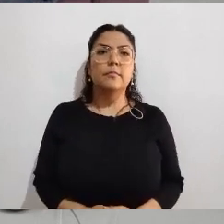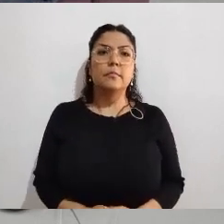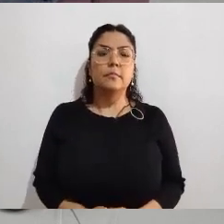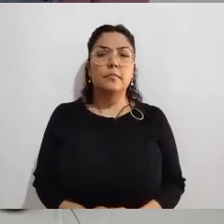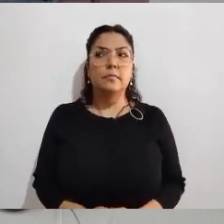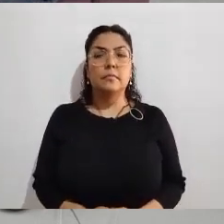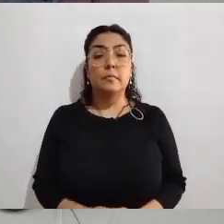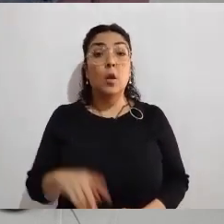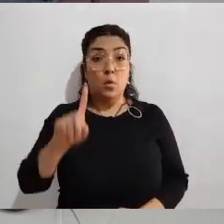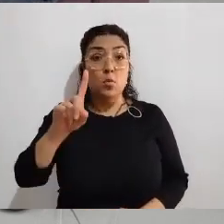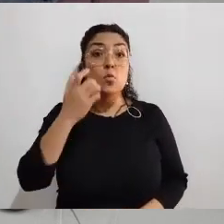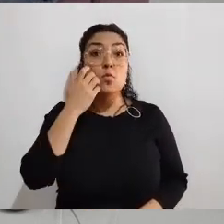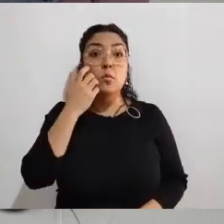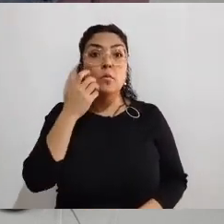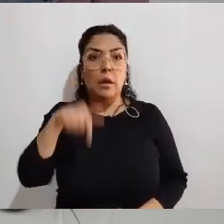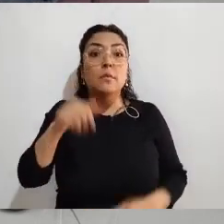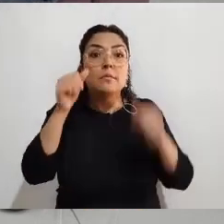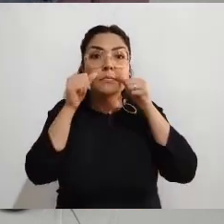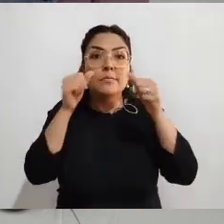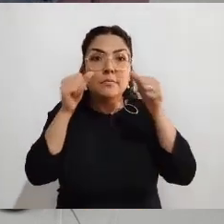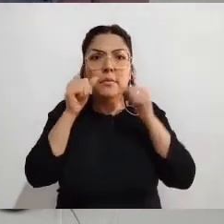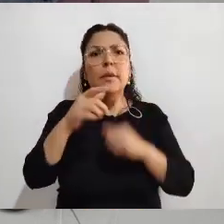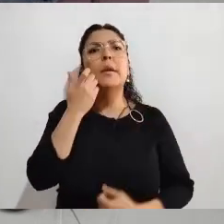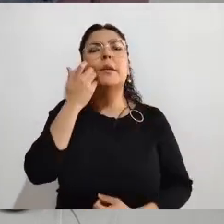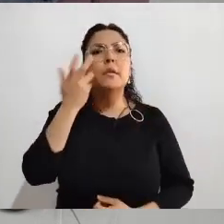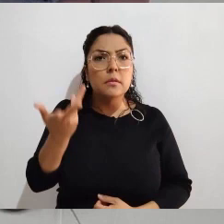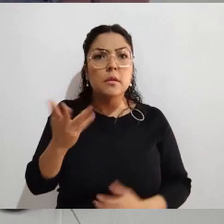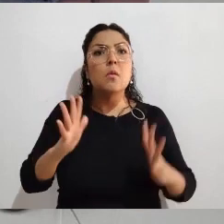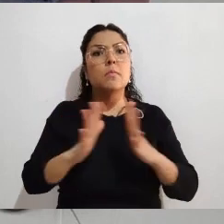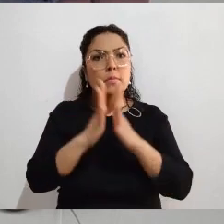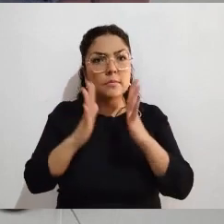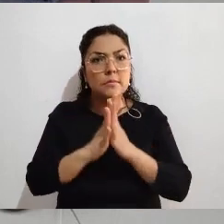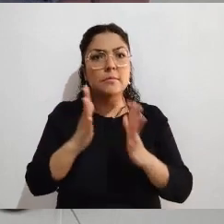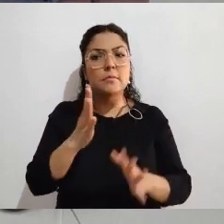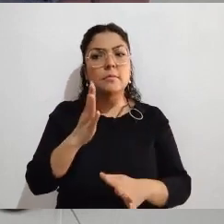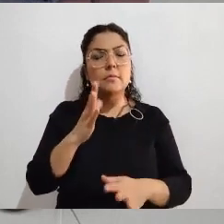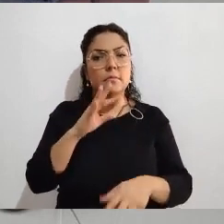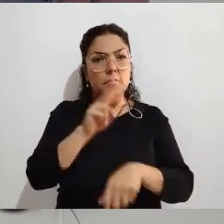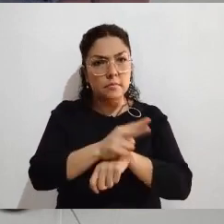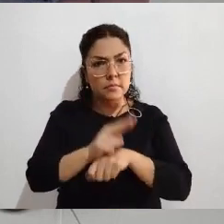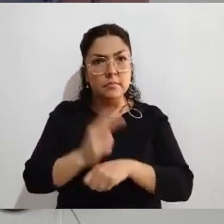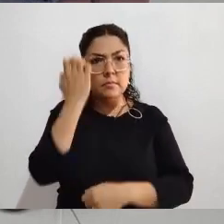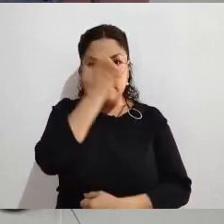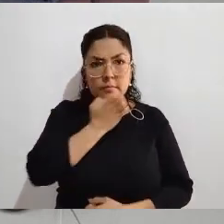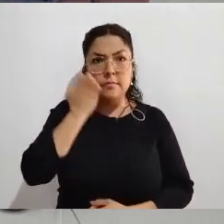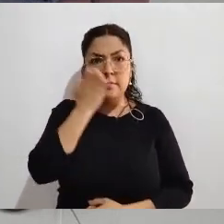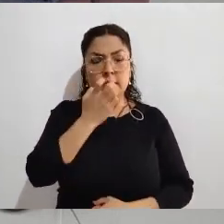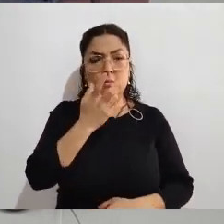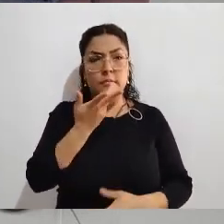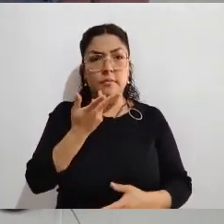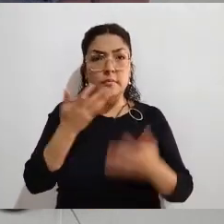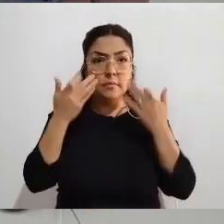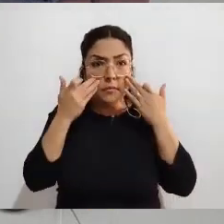escuché la entrevista, me interesa, quiero participar, el que yo me inscriba y participe como observador electoral